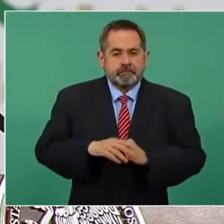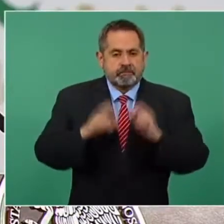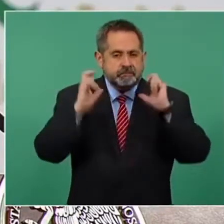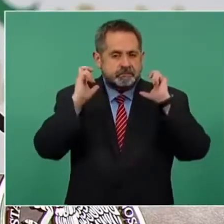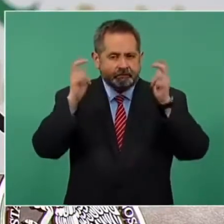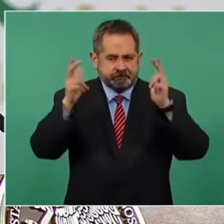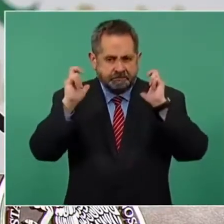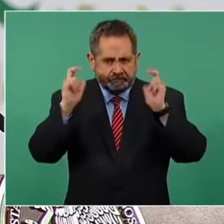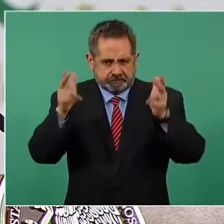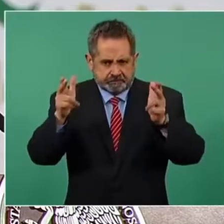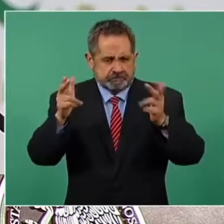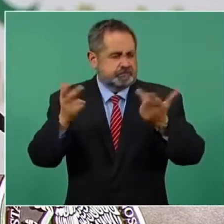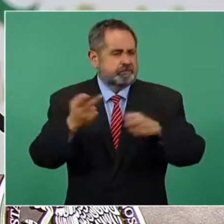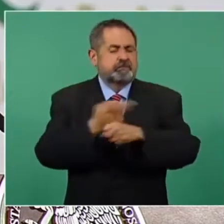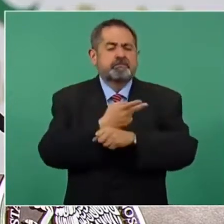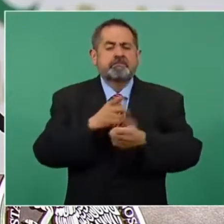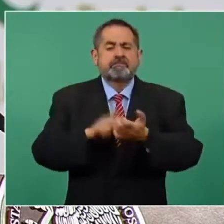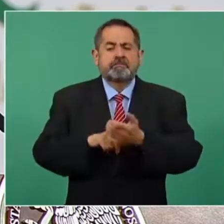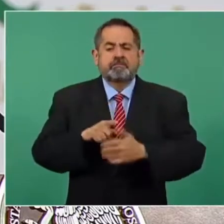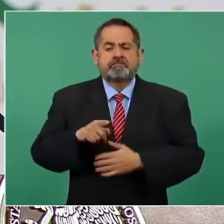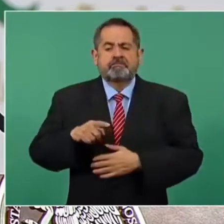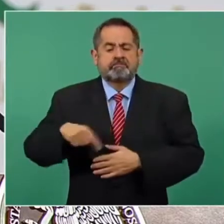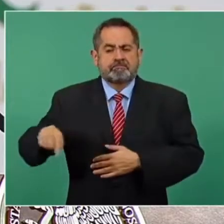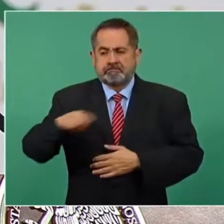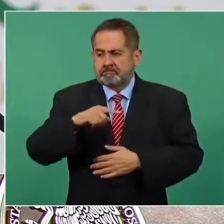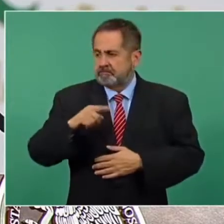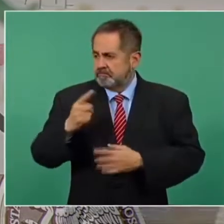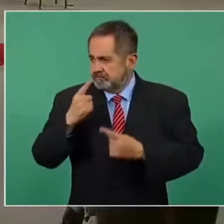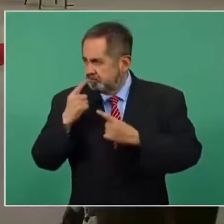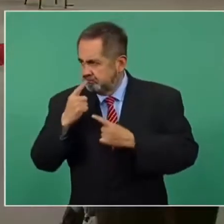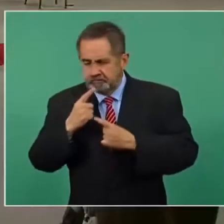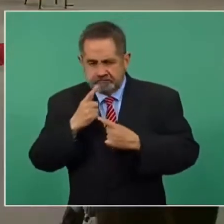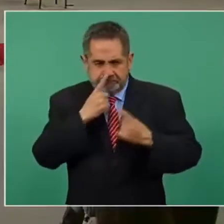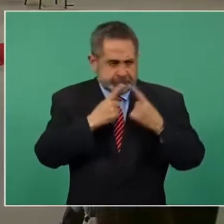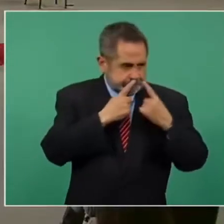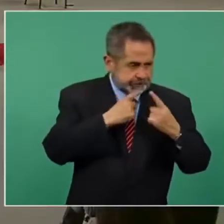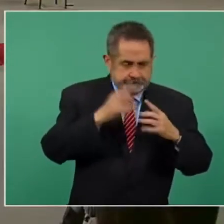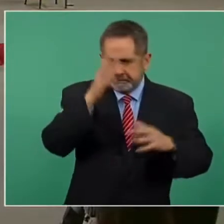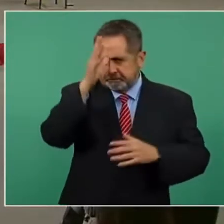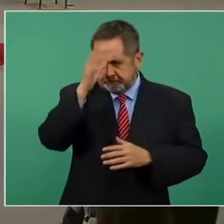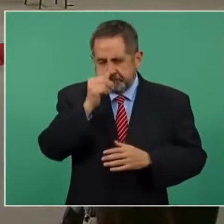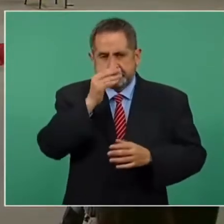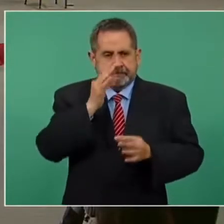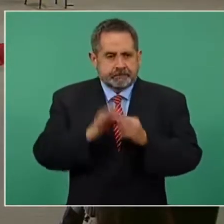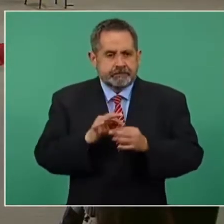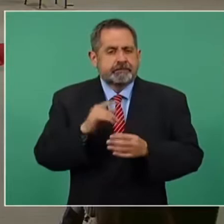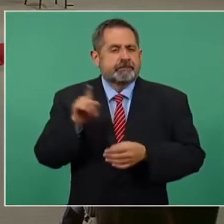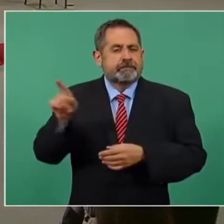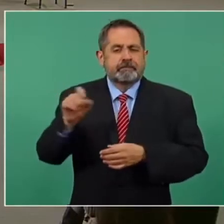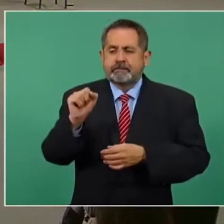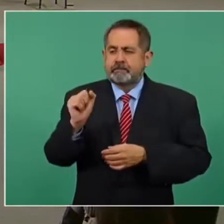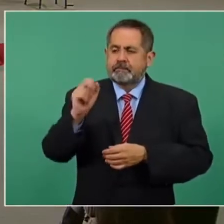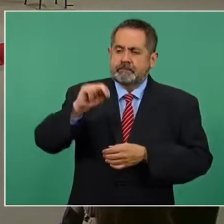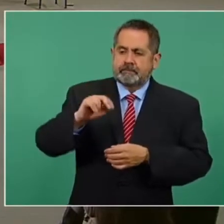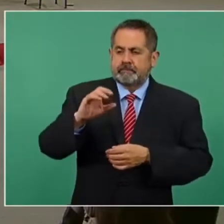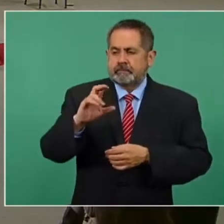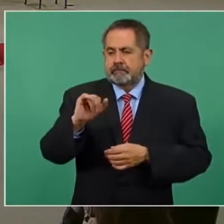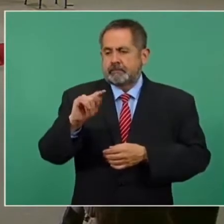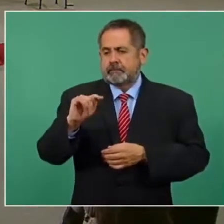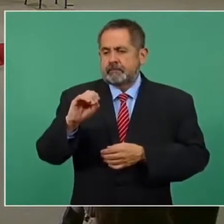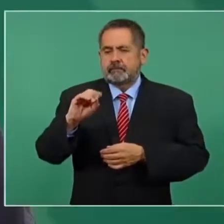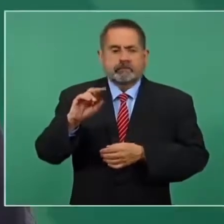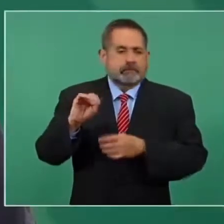de cumplimiento de acuerdos de solución amistosa, en el caso de San Cristóbal de las Casas, en el caso